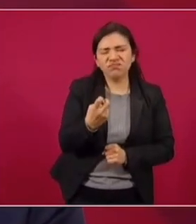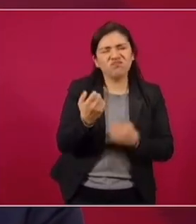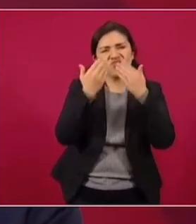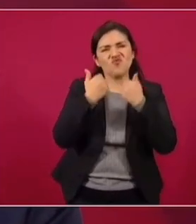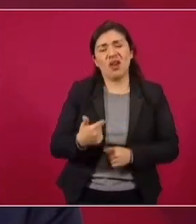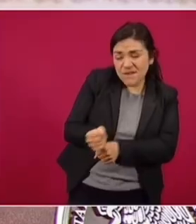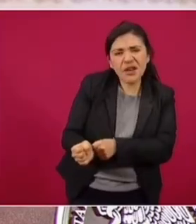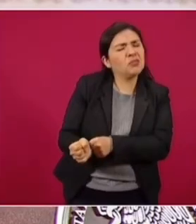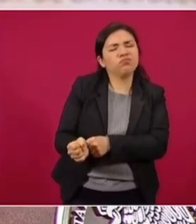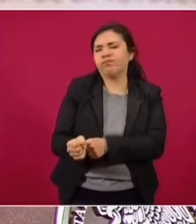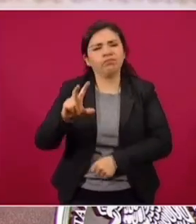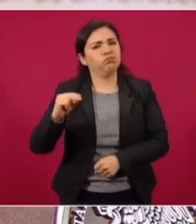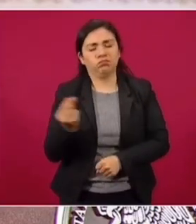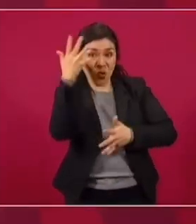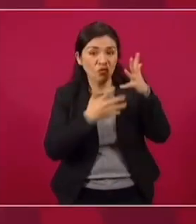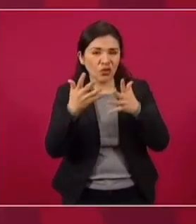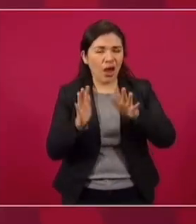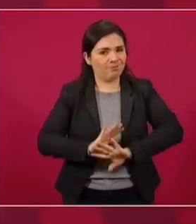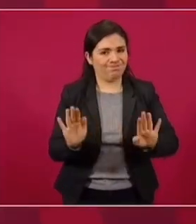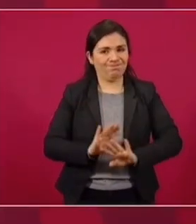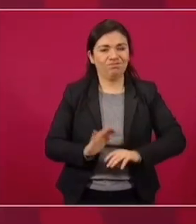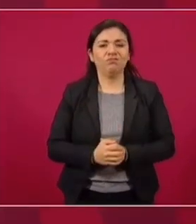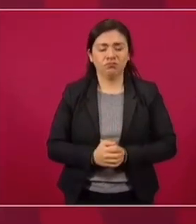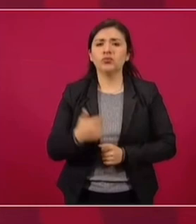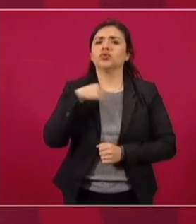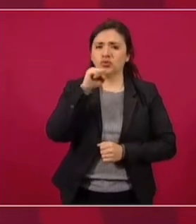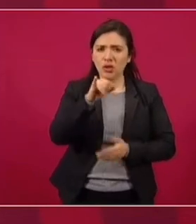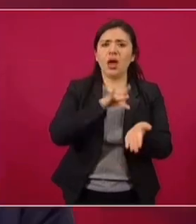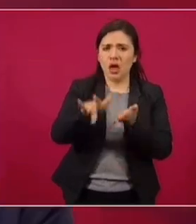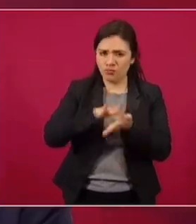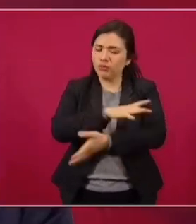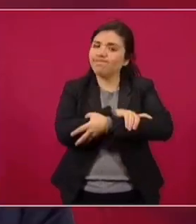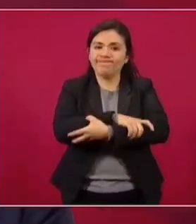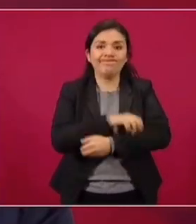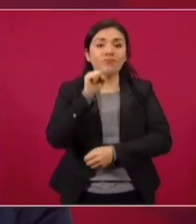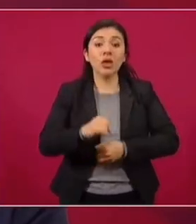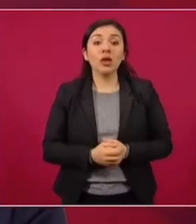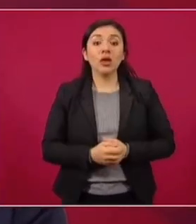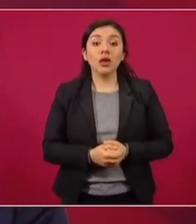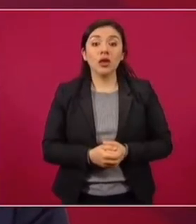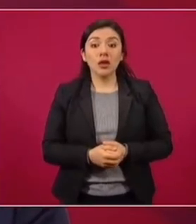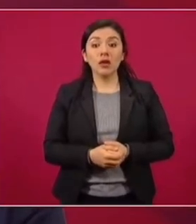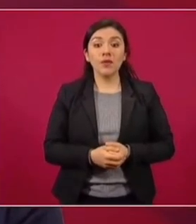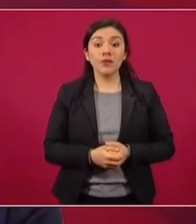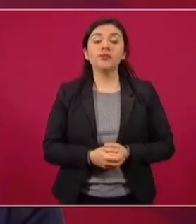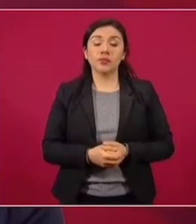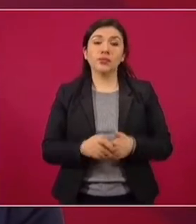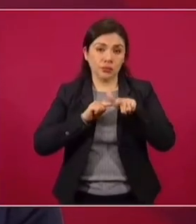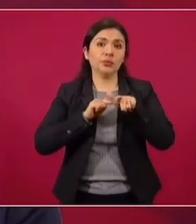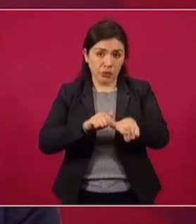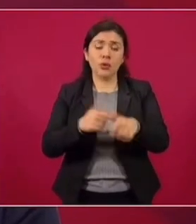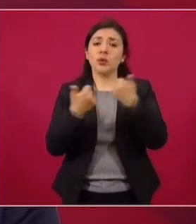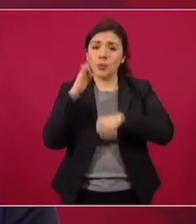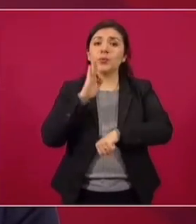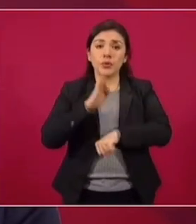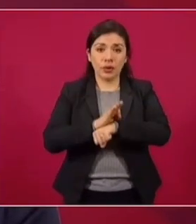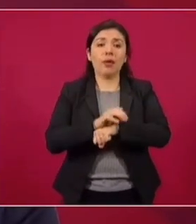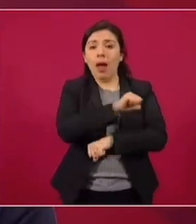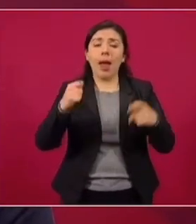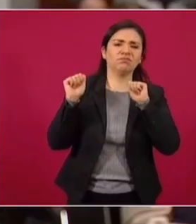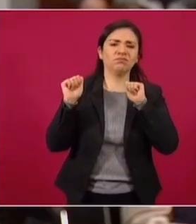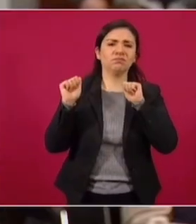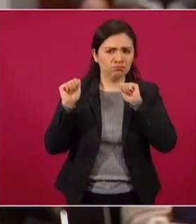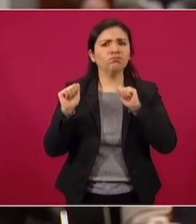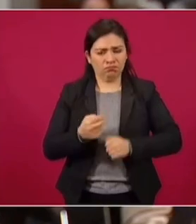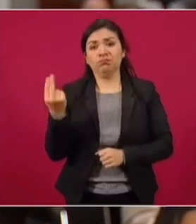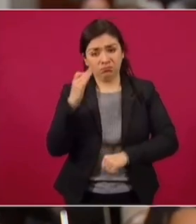Nosotros no somos represores, para que no nos confundan, todo nuestro apoyo, toda nuestra solidaridad y vamos a seguir protegiendo a los